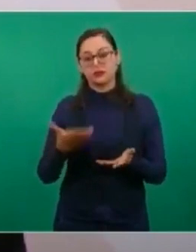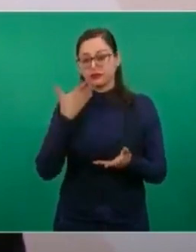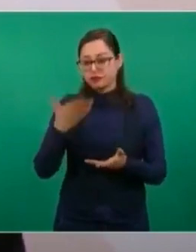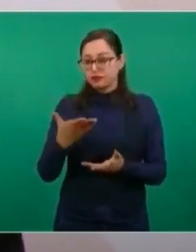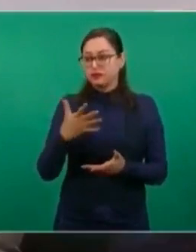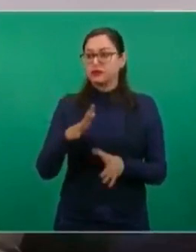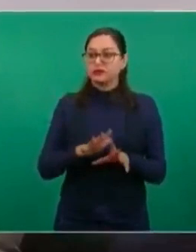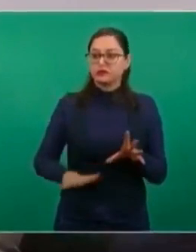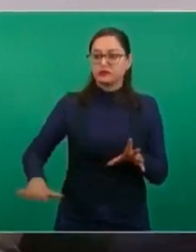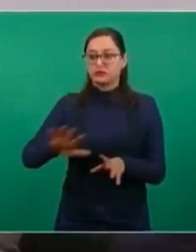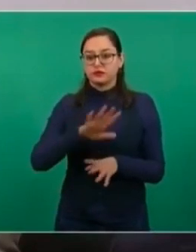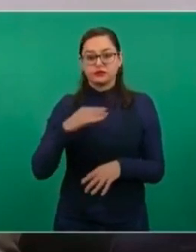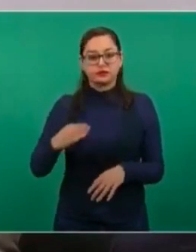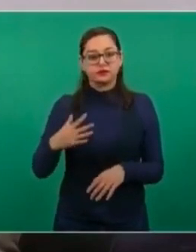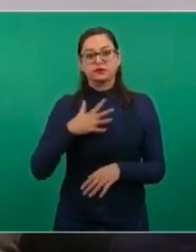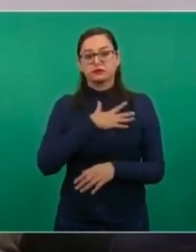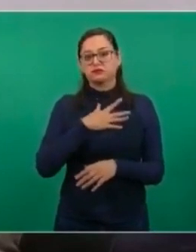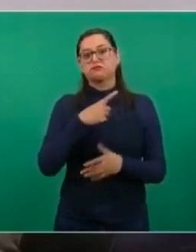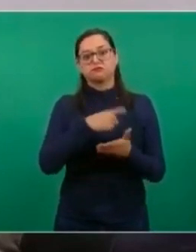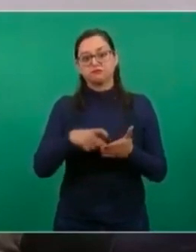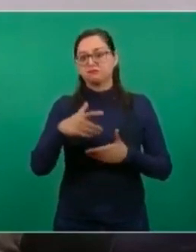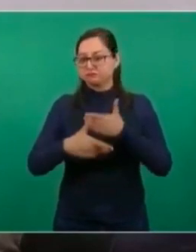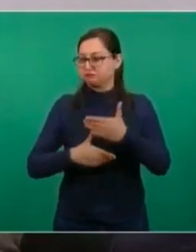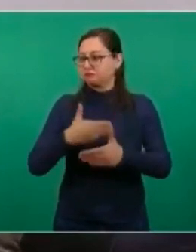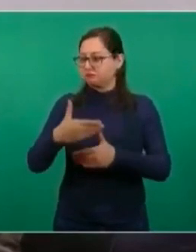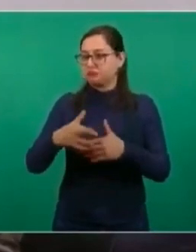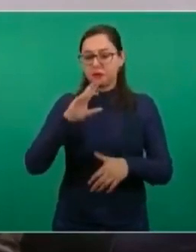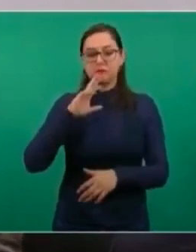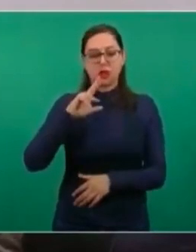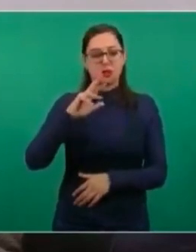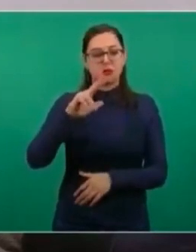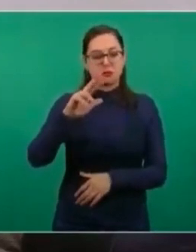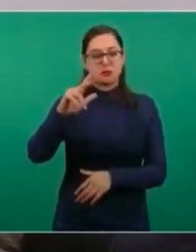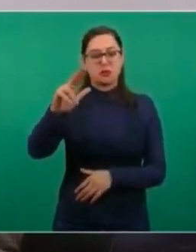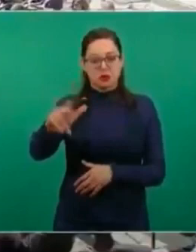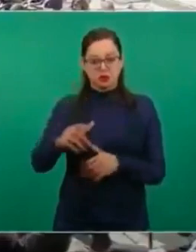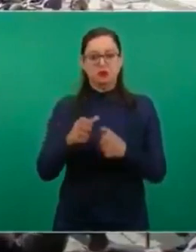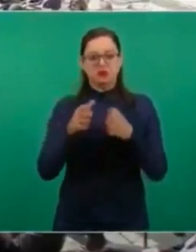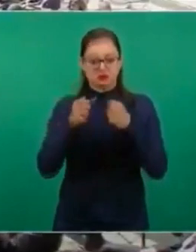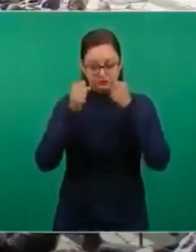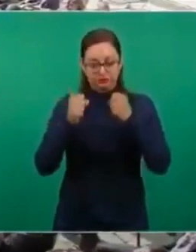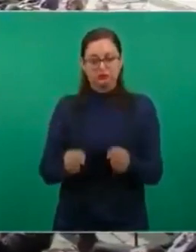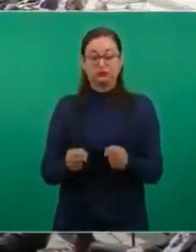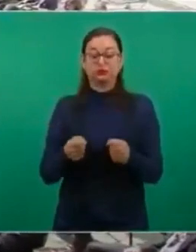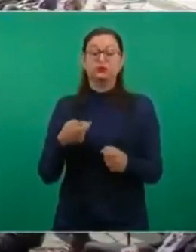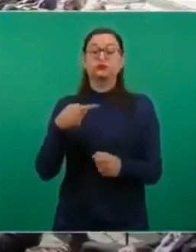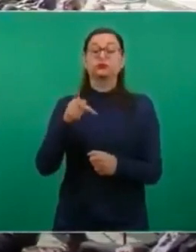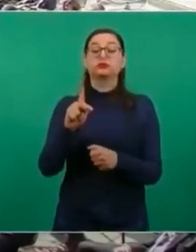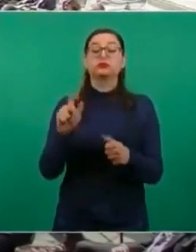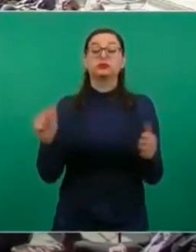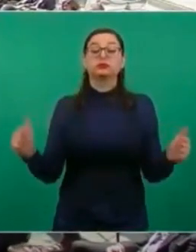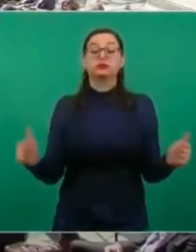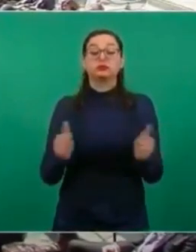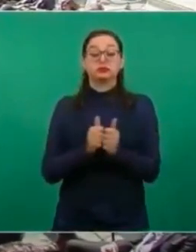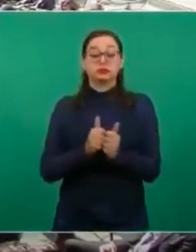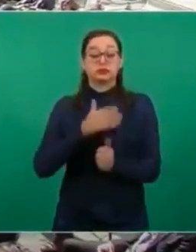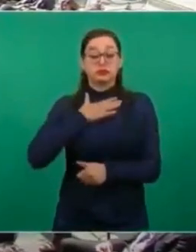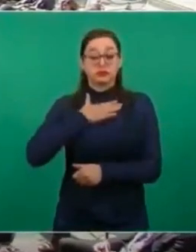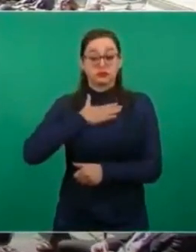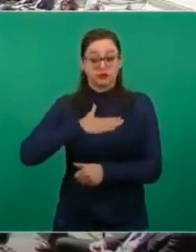mejorando el consumo y vamos a progresar, vamos a seguir progresando con justicia en